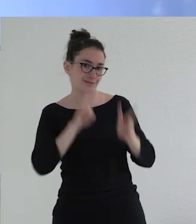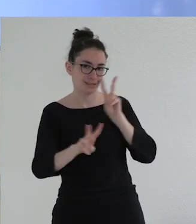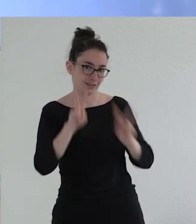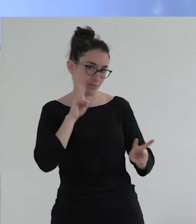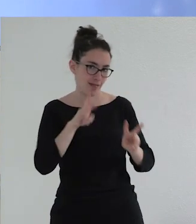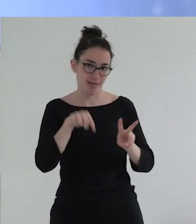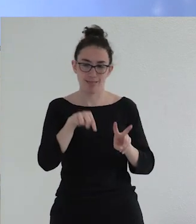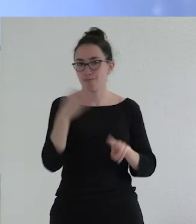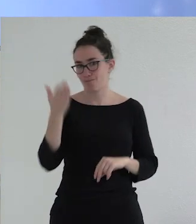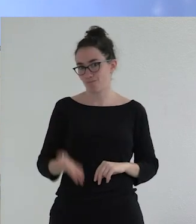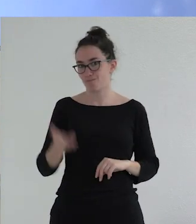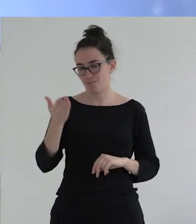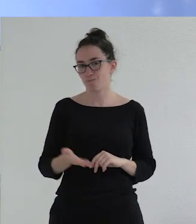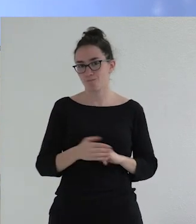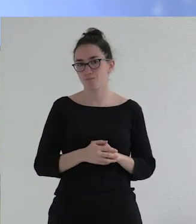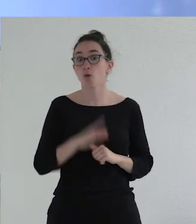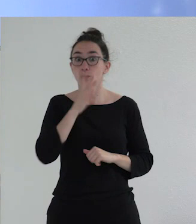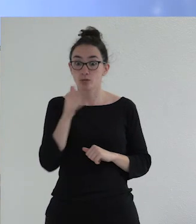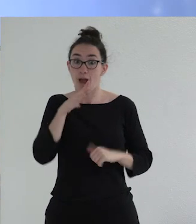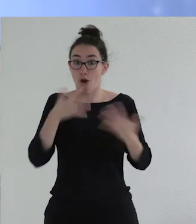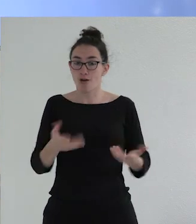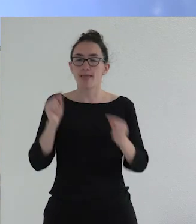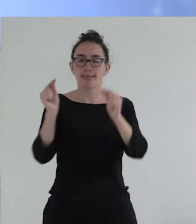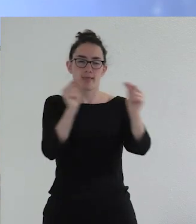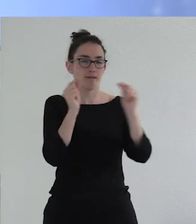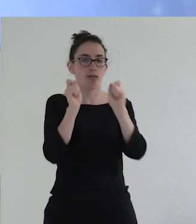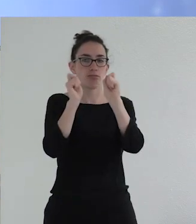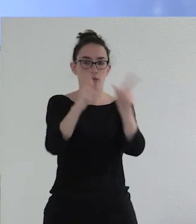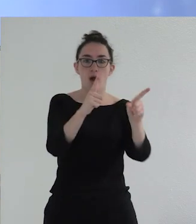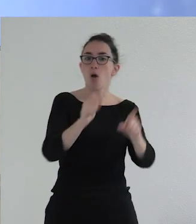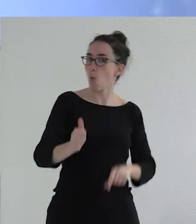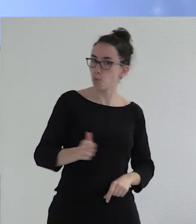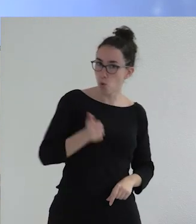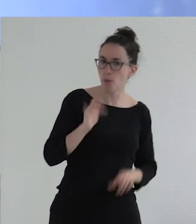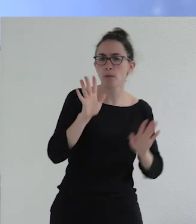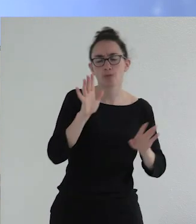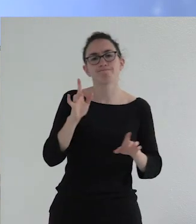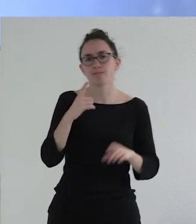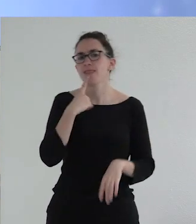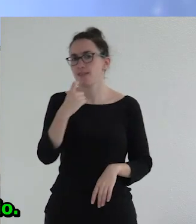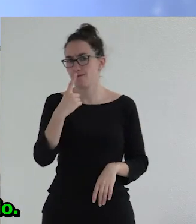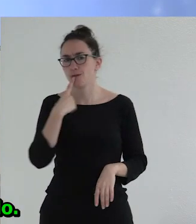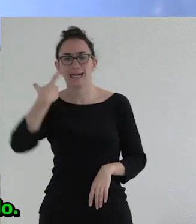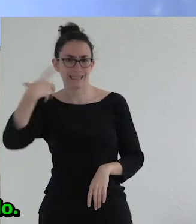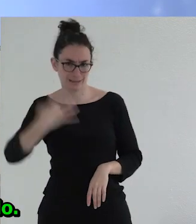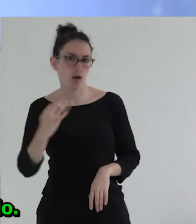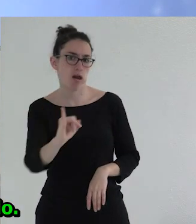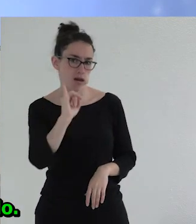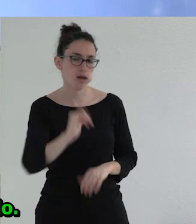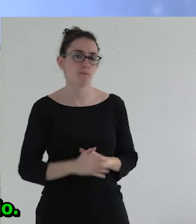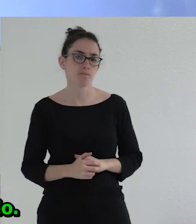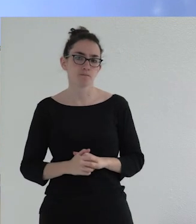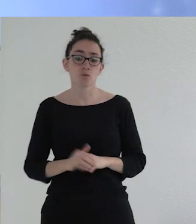sentido yo creo que se plantea un debate que ofrece oportunidades pero que también tiene dificultades o riesgos. Las